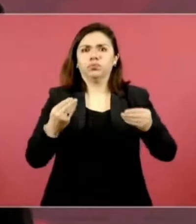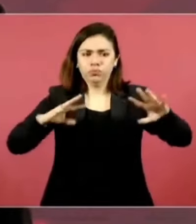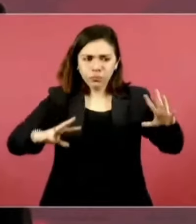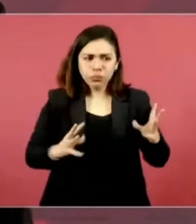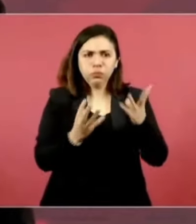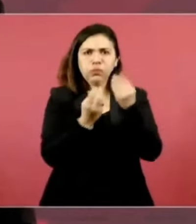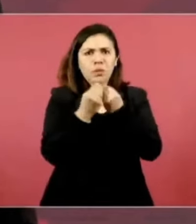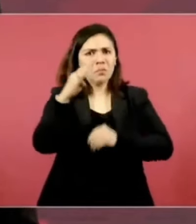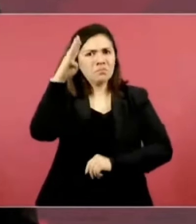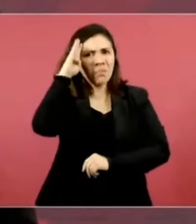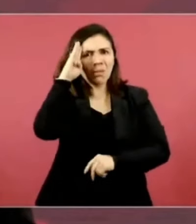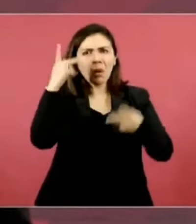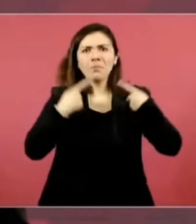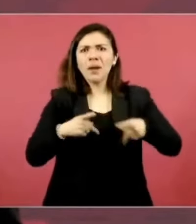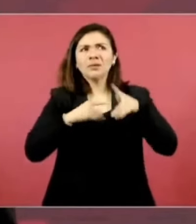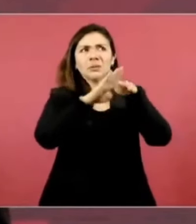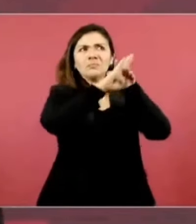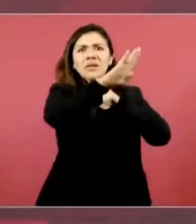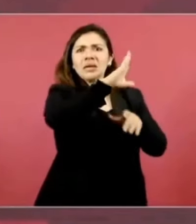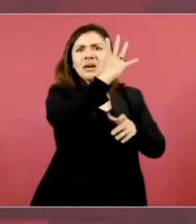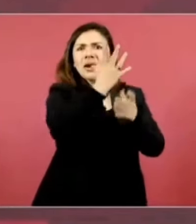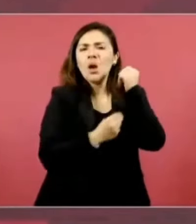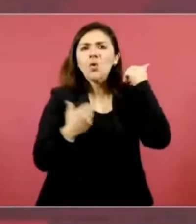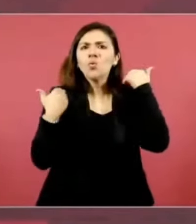que no se había visto.